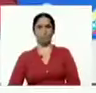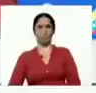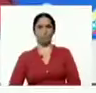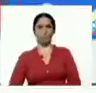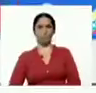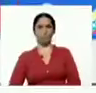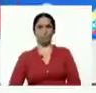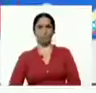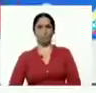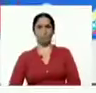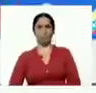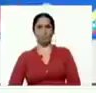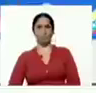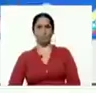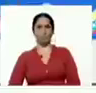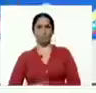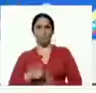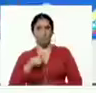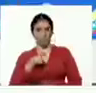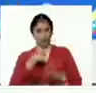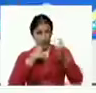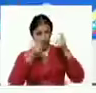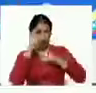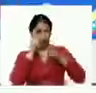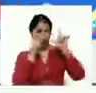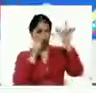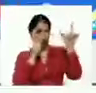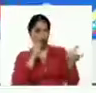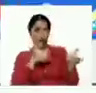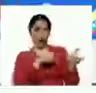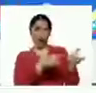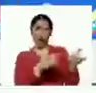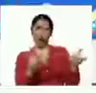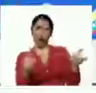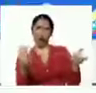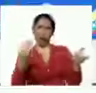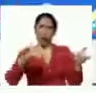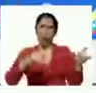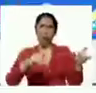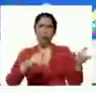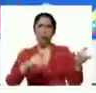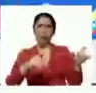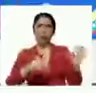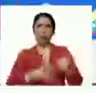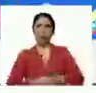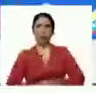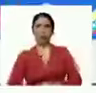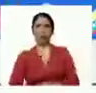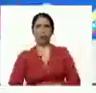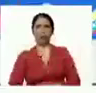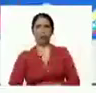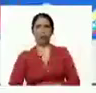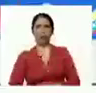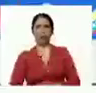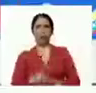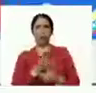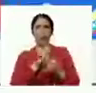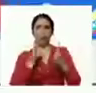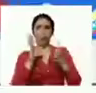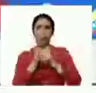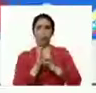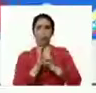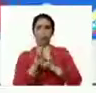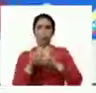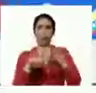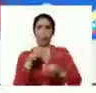y fue lo que Chávez le aportó en demasía a la cultura del